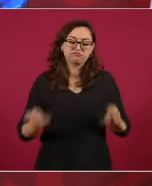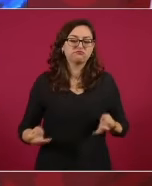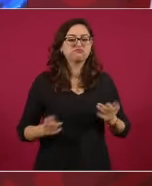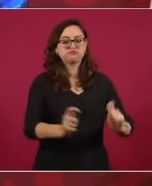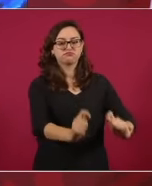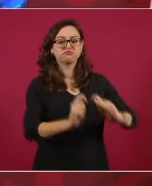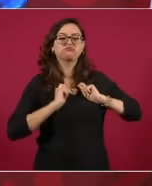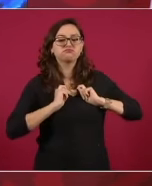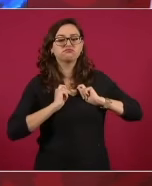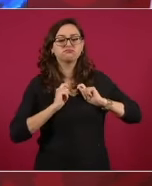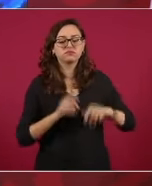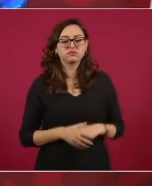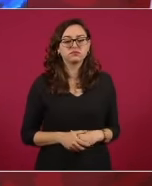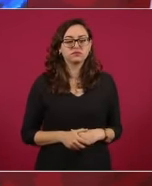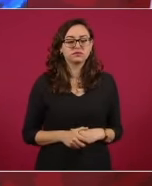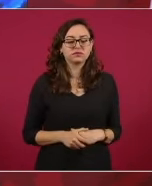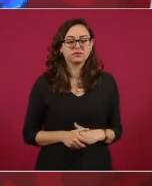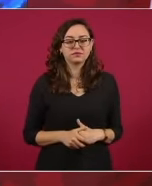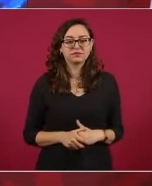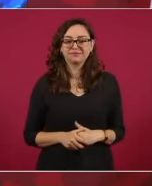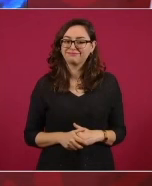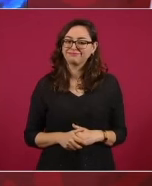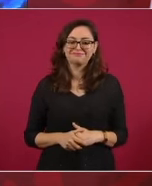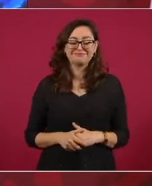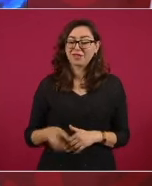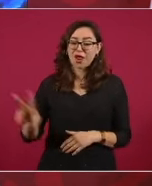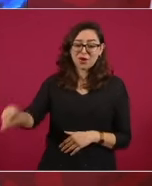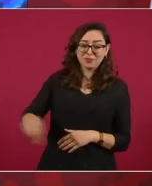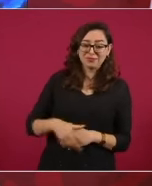para la reserva. No,